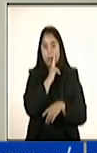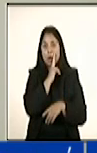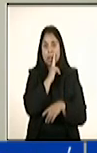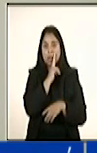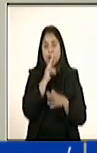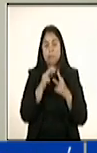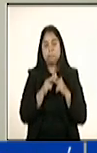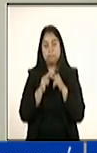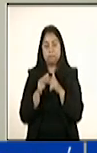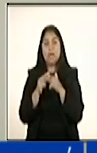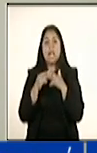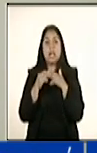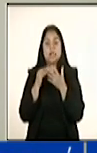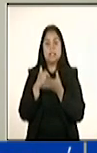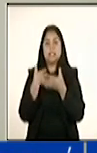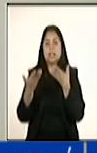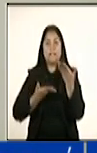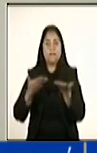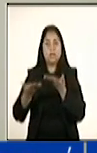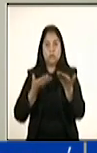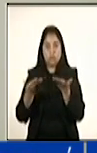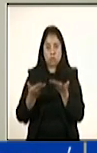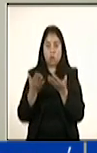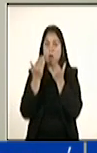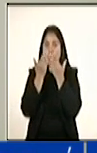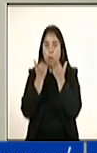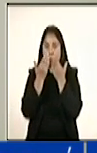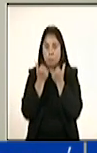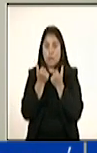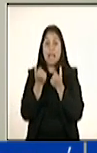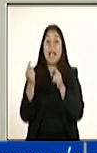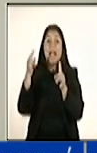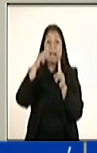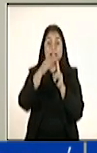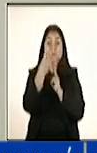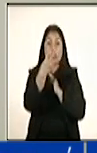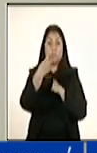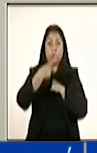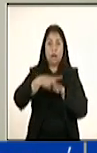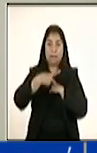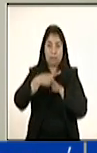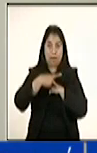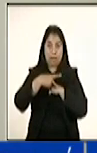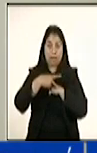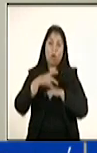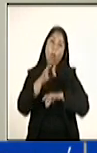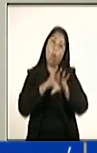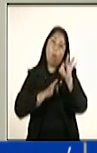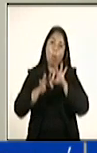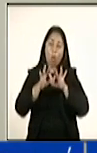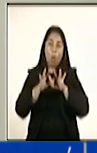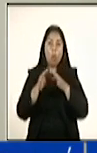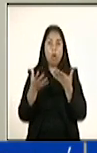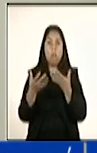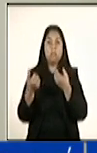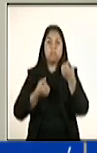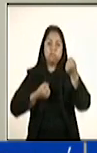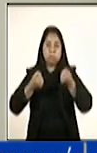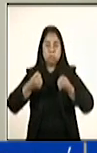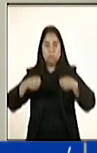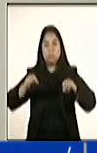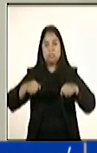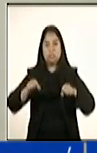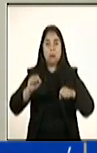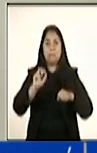servicio de alimentos únicamente por ventanilla hasta las 4 de la tarde o por procedimiento de llevar las